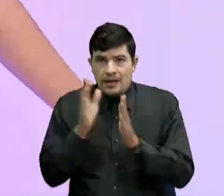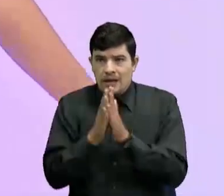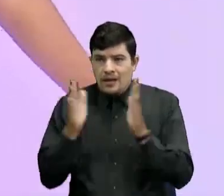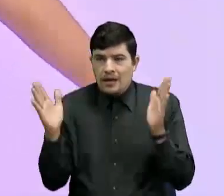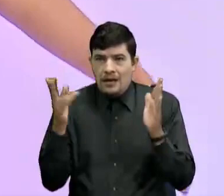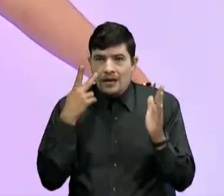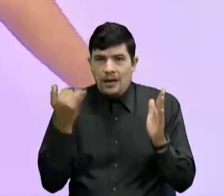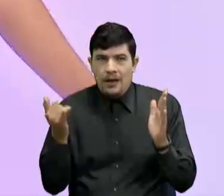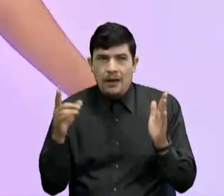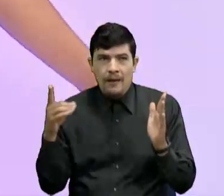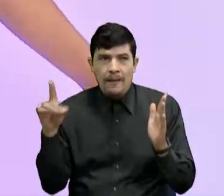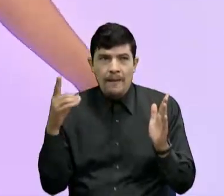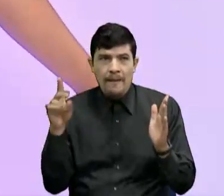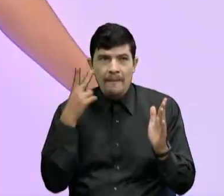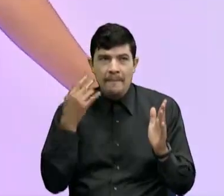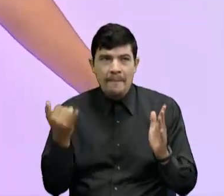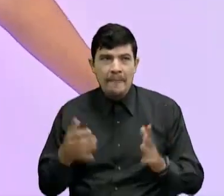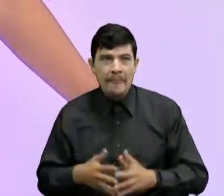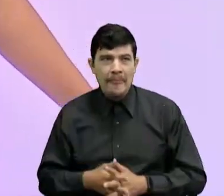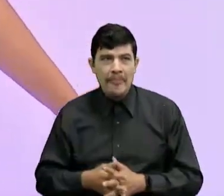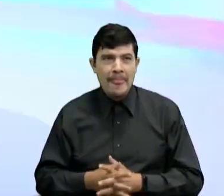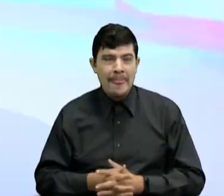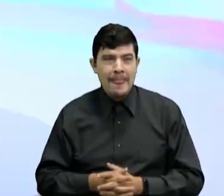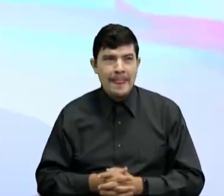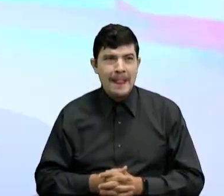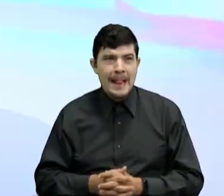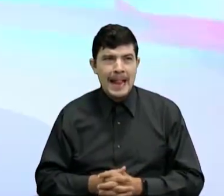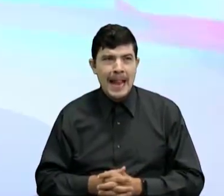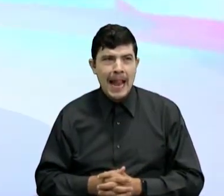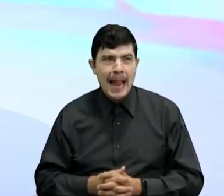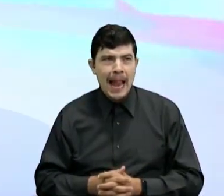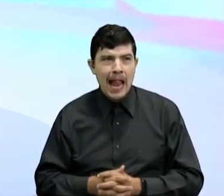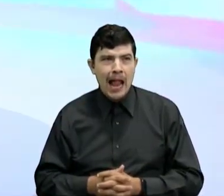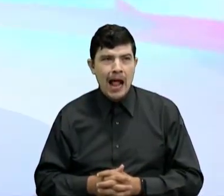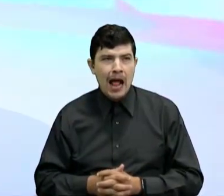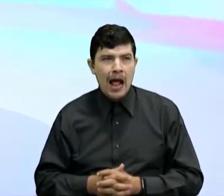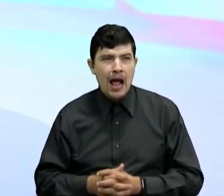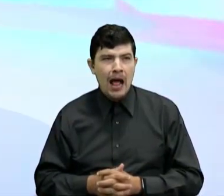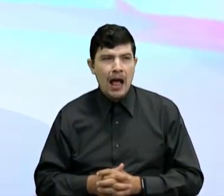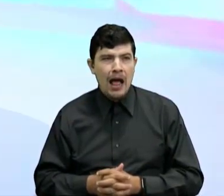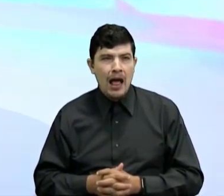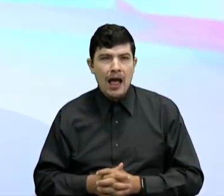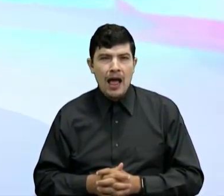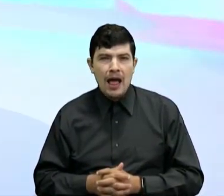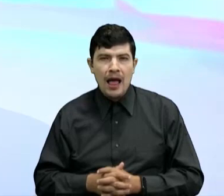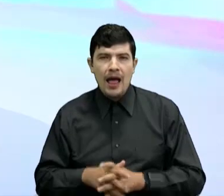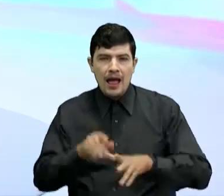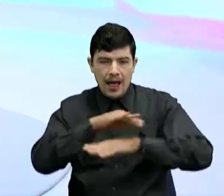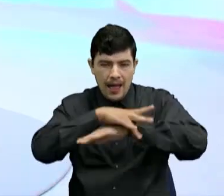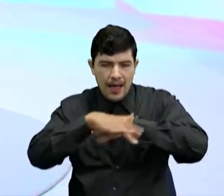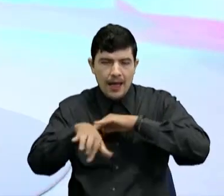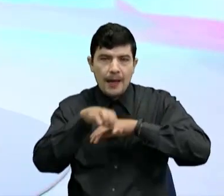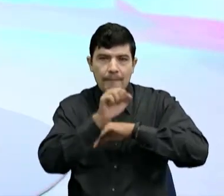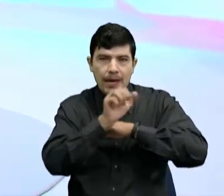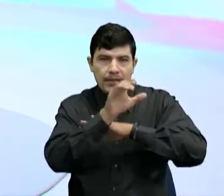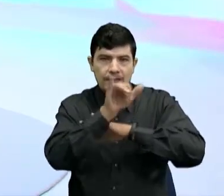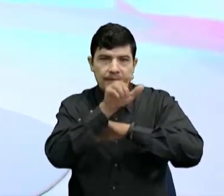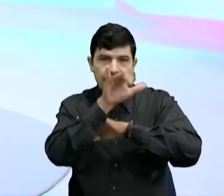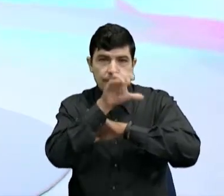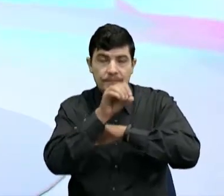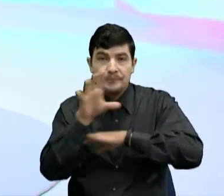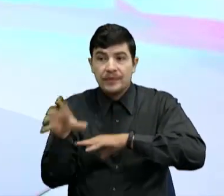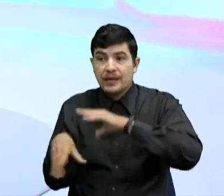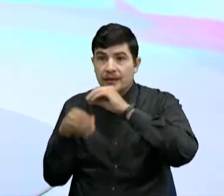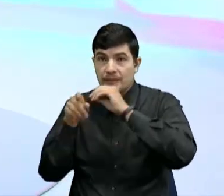Estoy viendo el mapa En estos momentos Que es Esta parte de Ay, se me olvidó De la Océana Pacífico Al Pacífico Y la parte